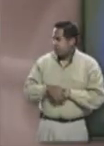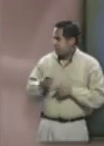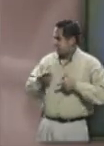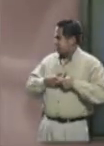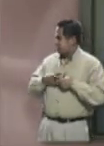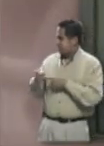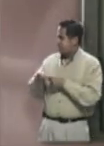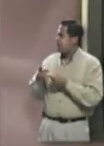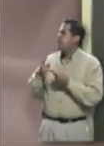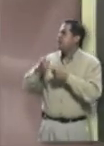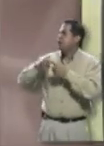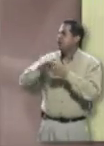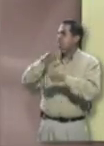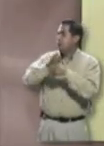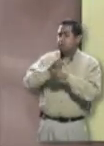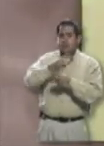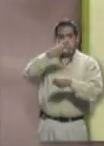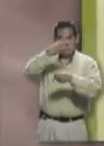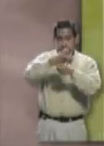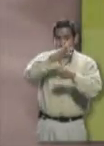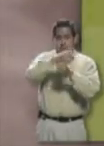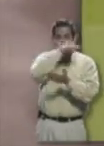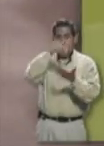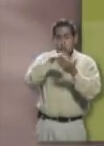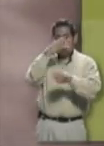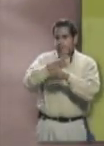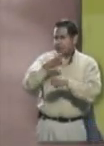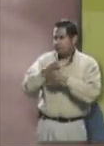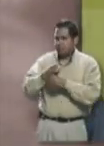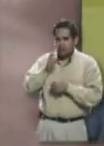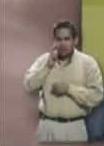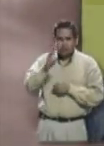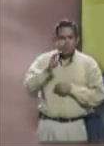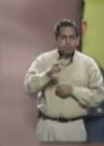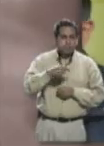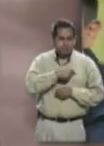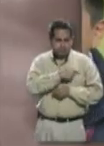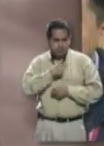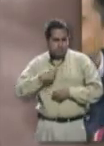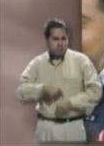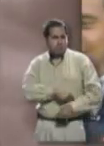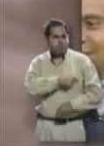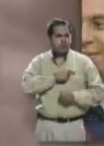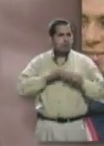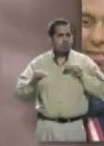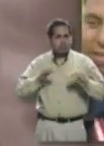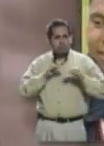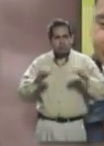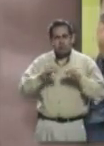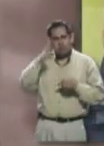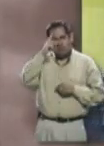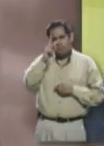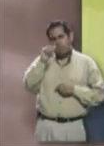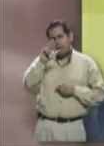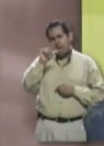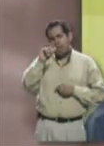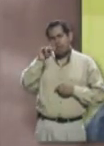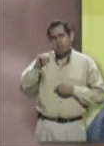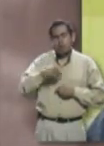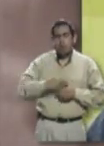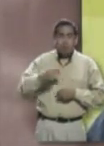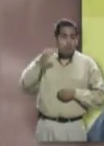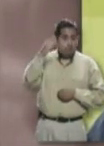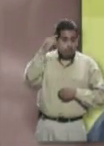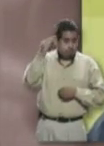¿Esta es medalla, Pedro, desde qué lugar? Tercer lugar. Tercer lugar. Y aquí vemos también el logotipo del movimiento paralímpico, ¿verdad? Así es.